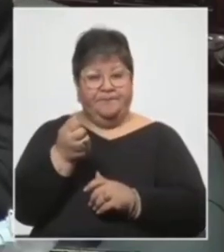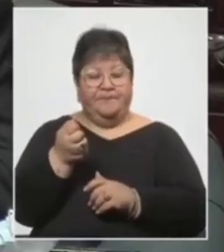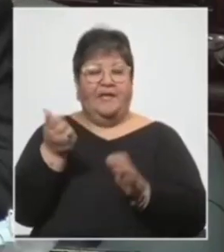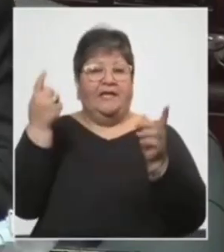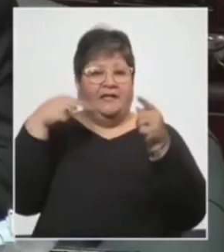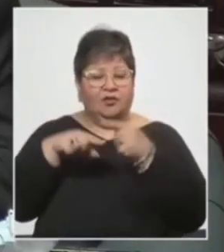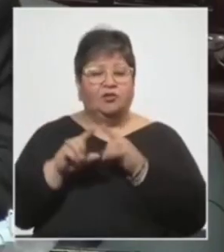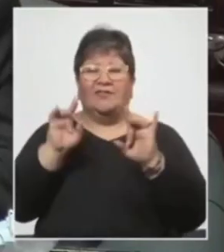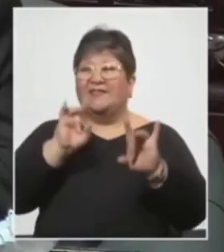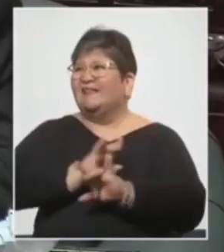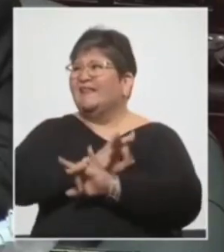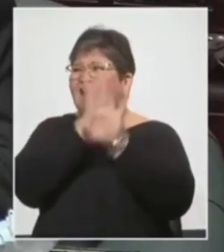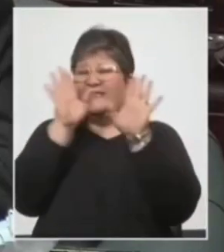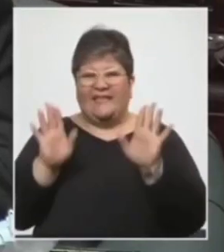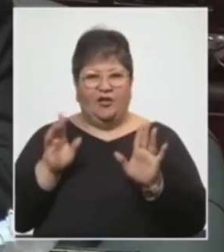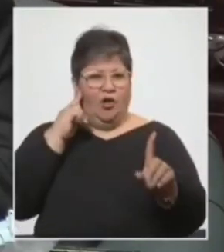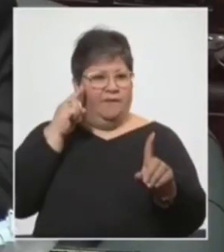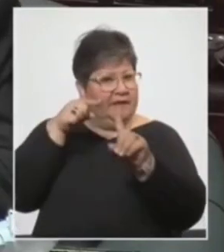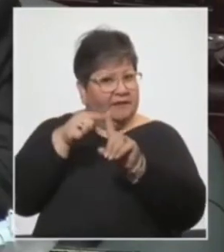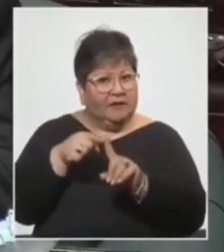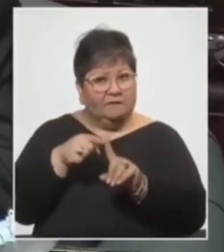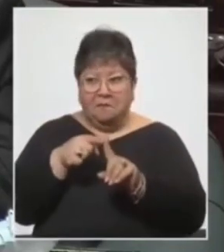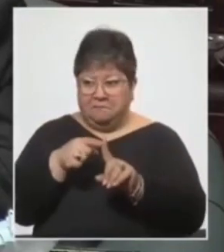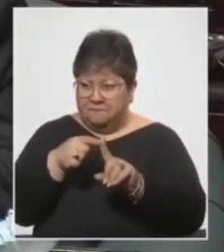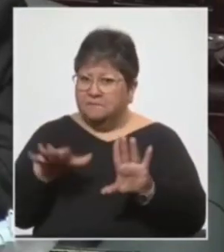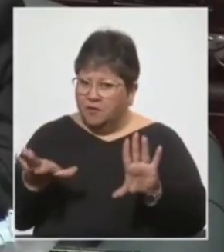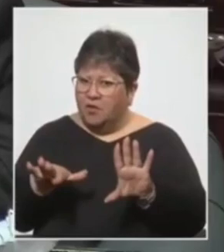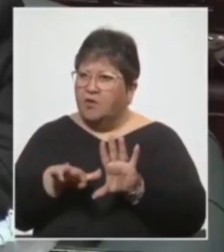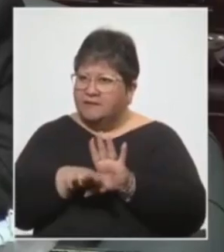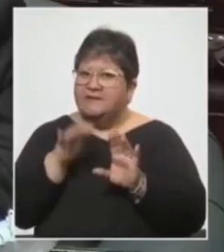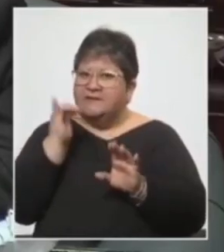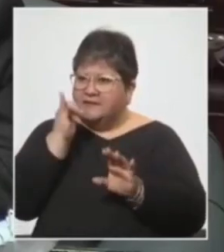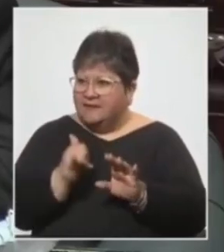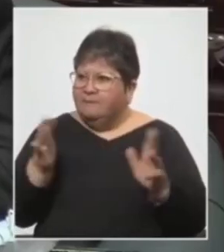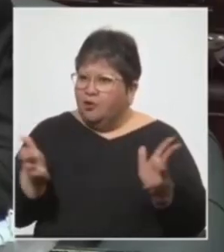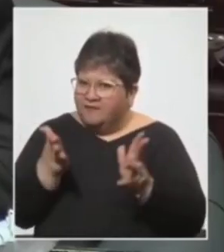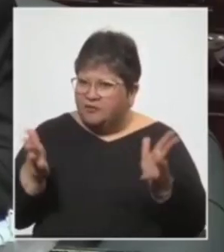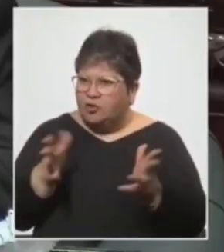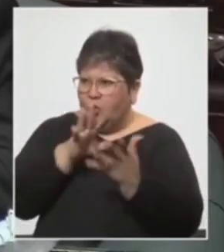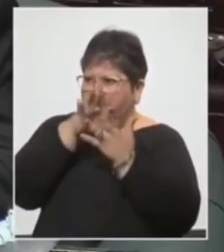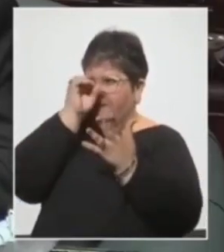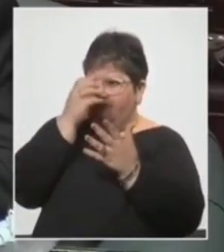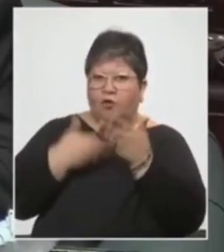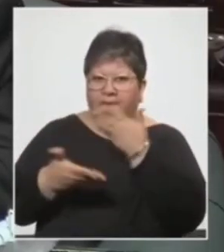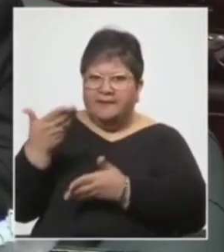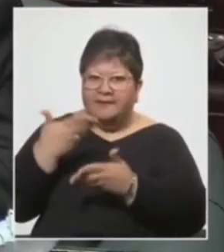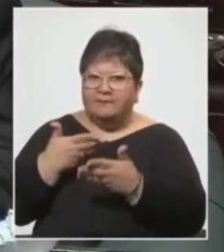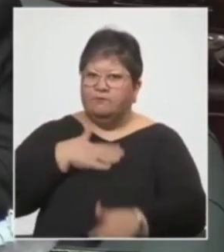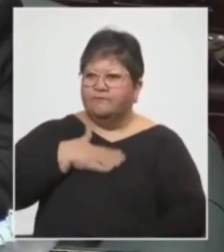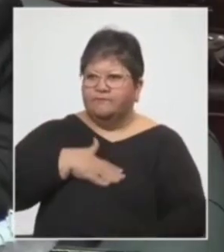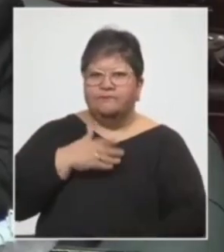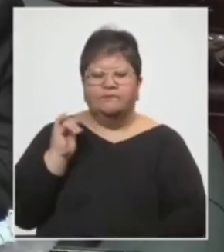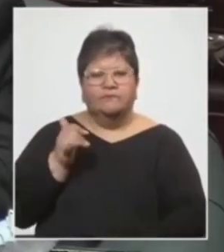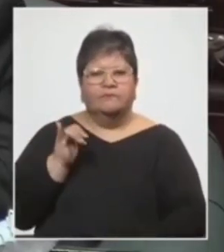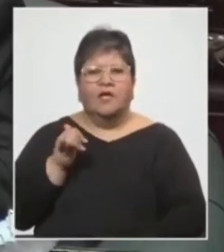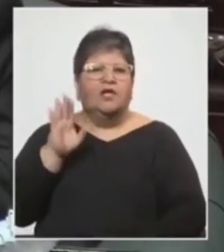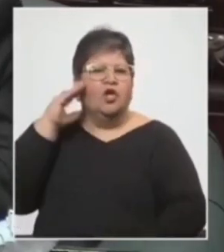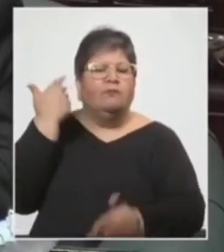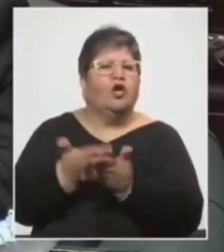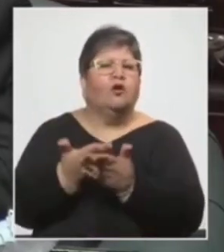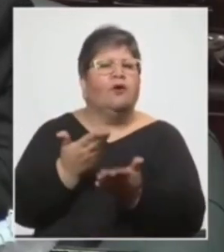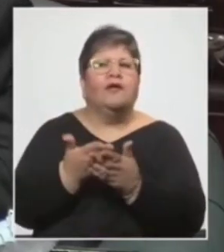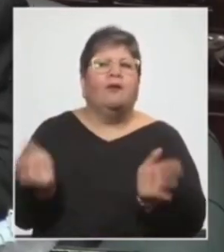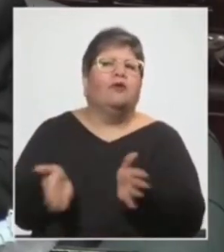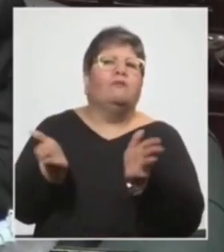que el objetivo es compartido, que entendemos la motivación y la compartimos. Acá nadie está proponiendo, ni